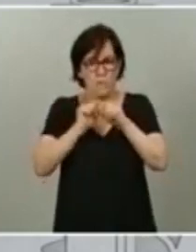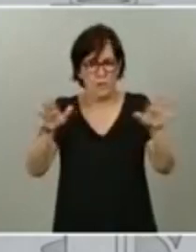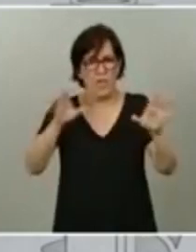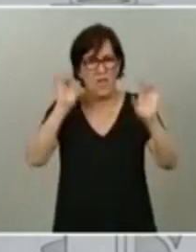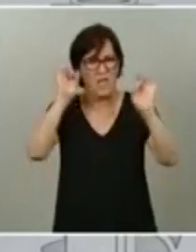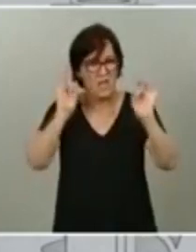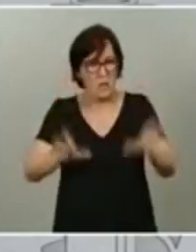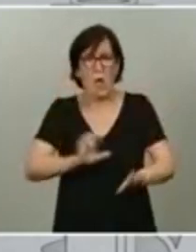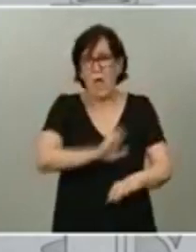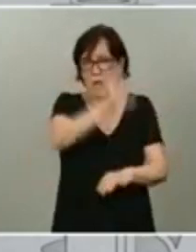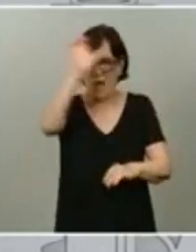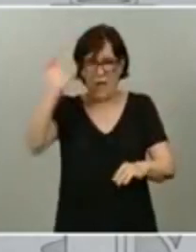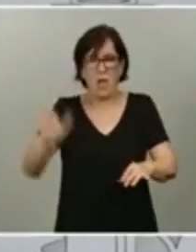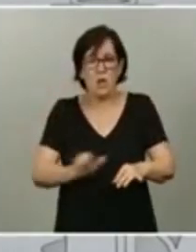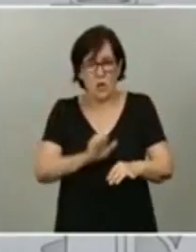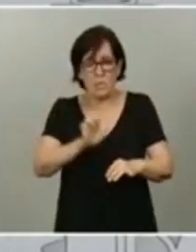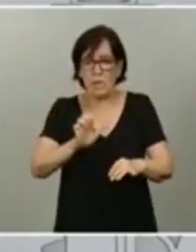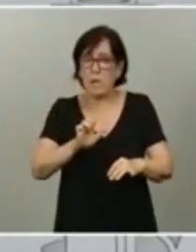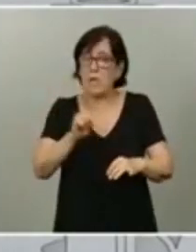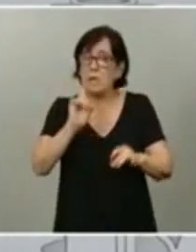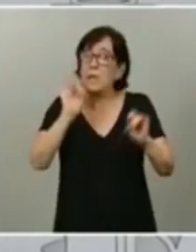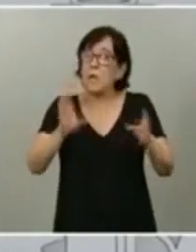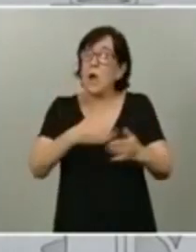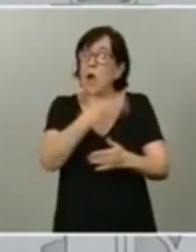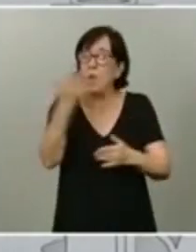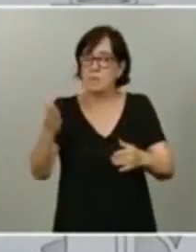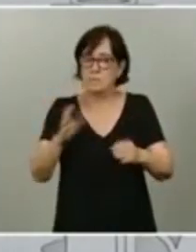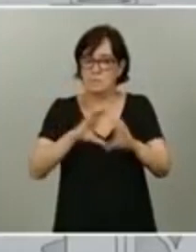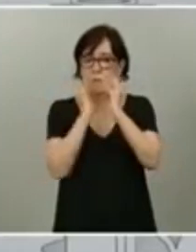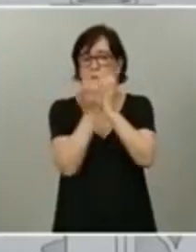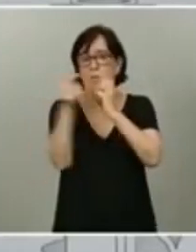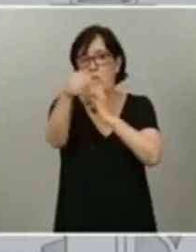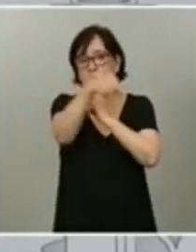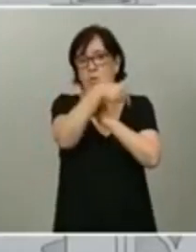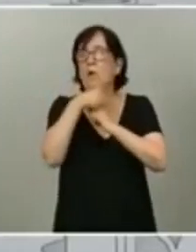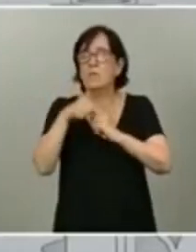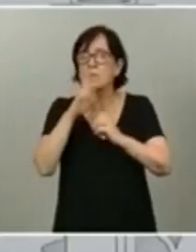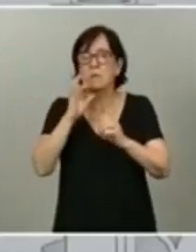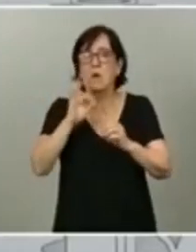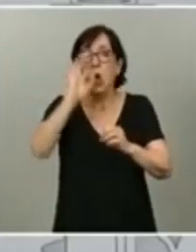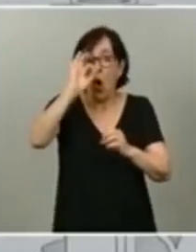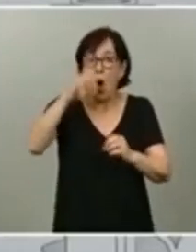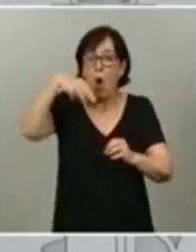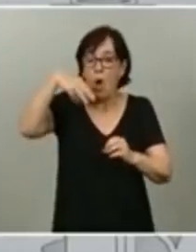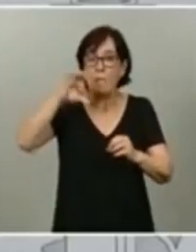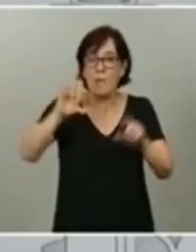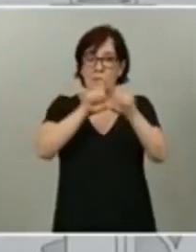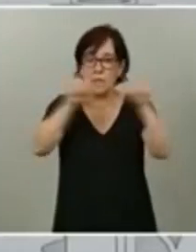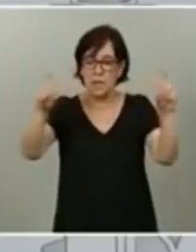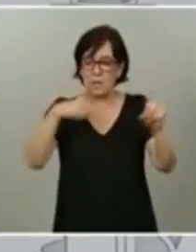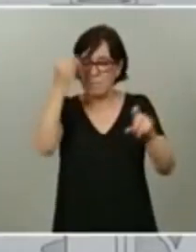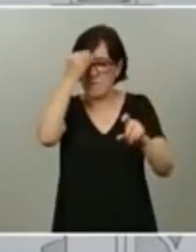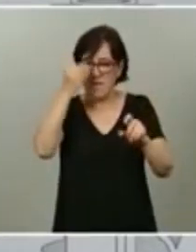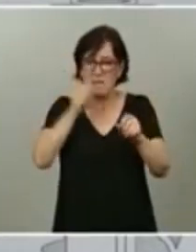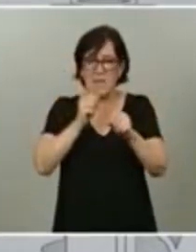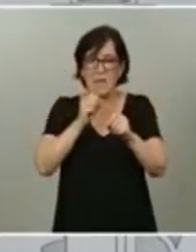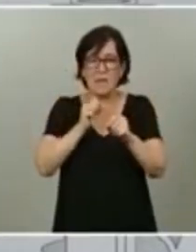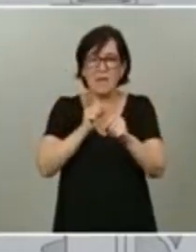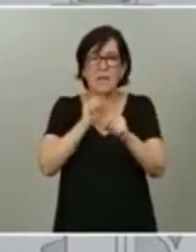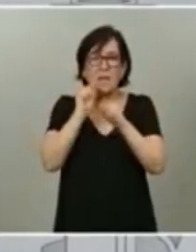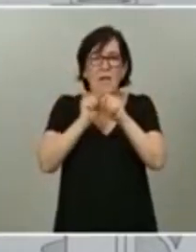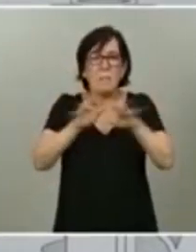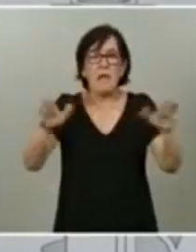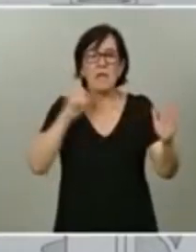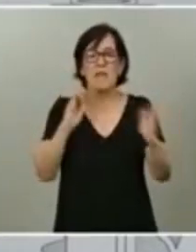Europea, no ocurre lo mismo en otras zonas del planeta. La Organización Mundial de la Salud considera que la pandemia está en fase de